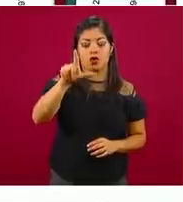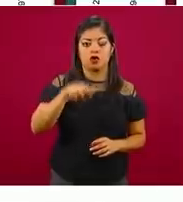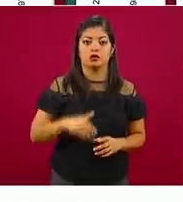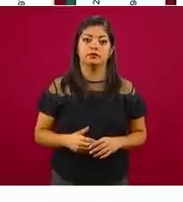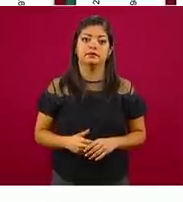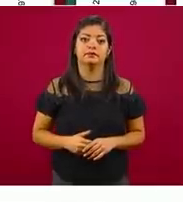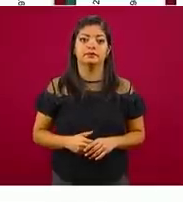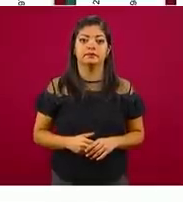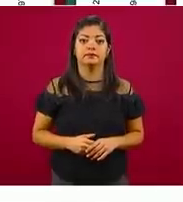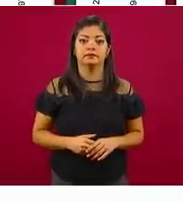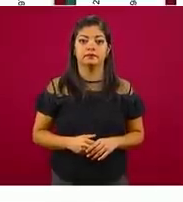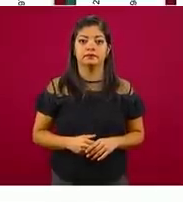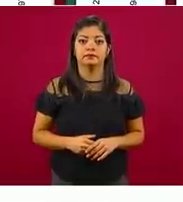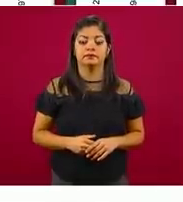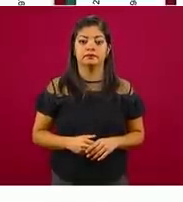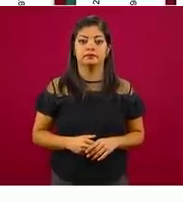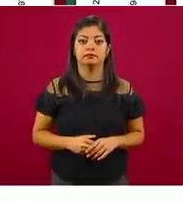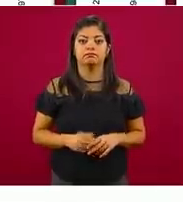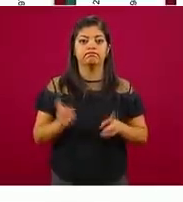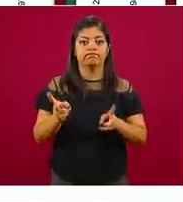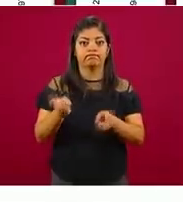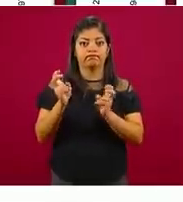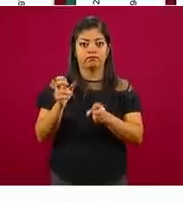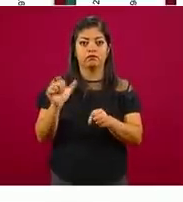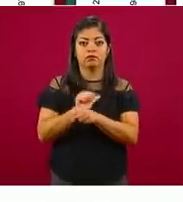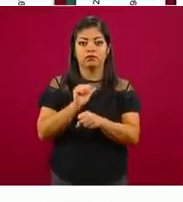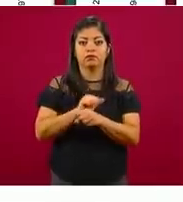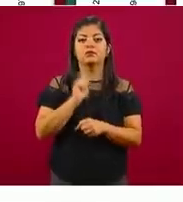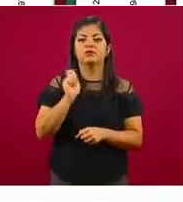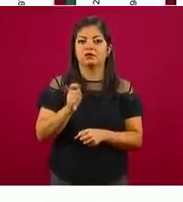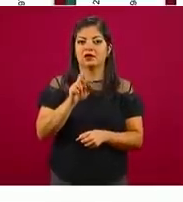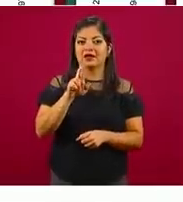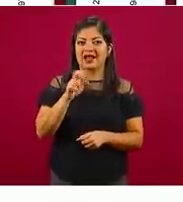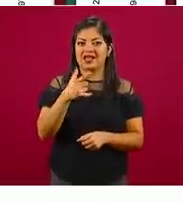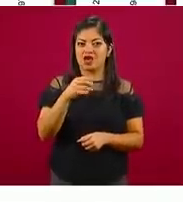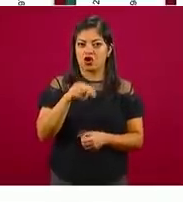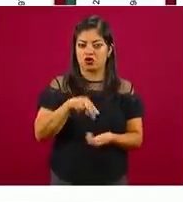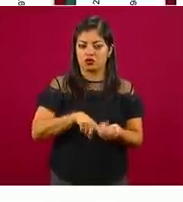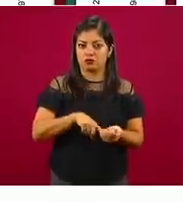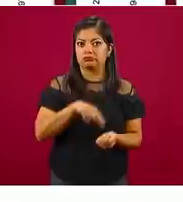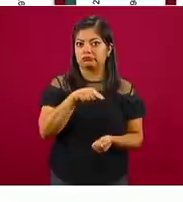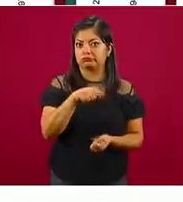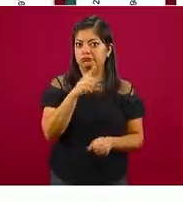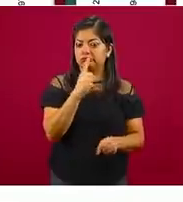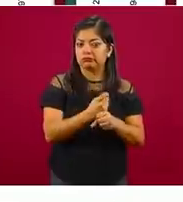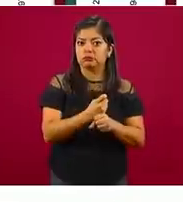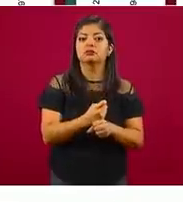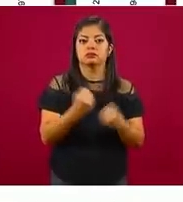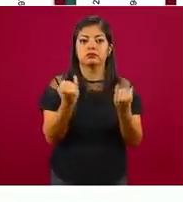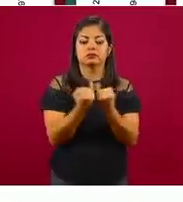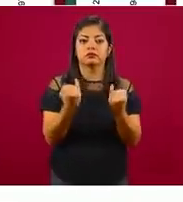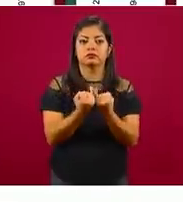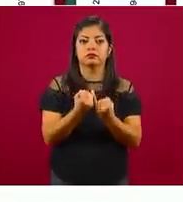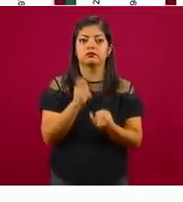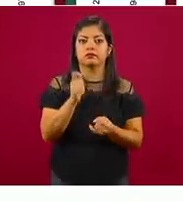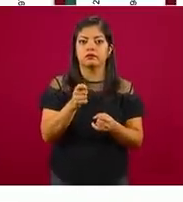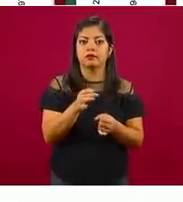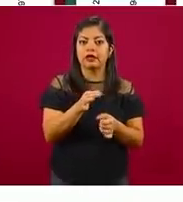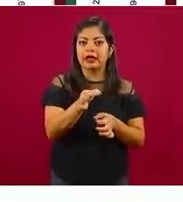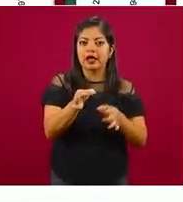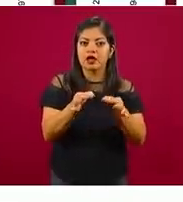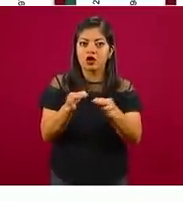favor. Robo de vehículos por región con mayor incidencia. Nuevamente, las regiones